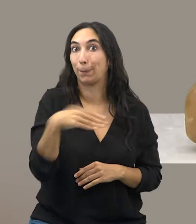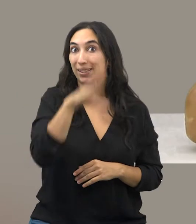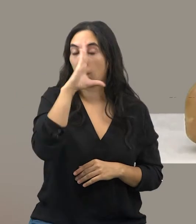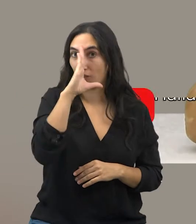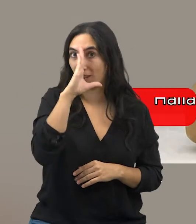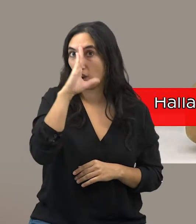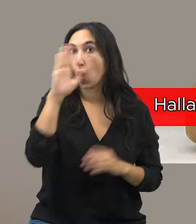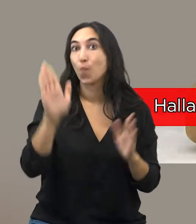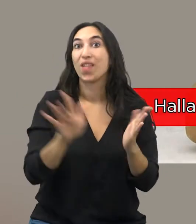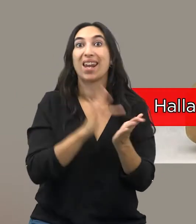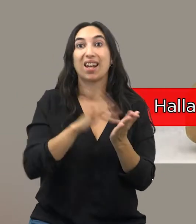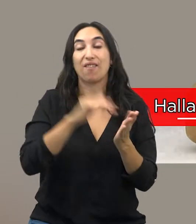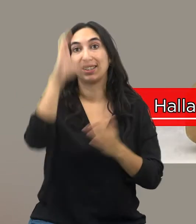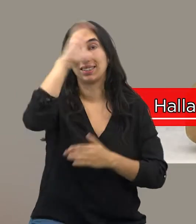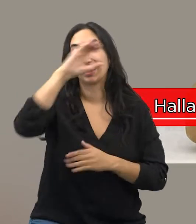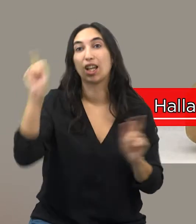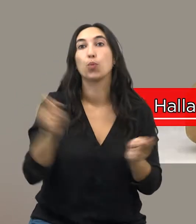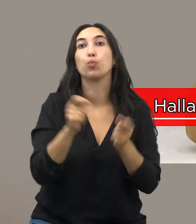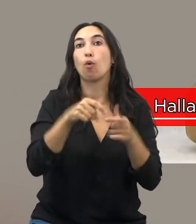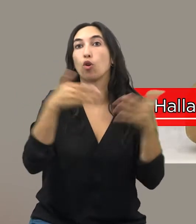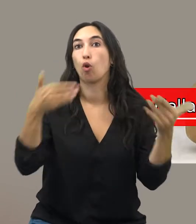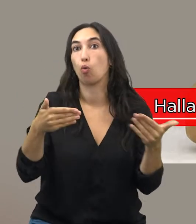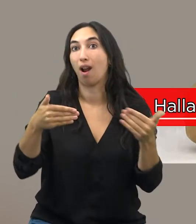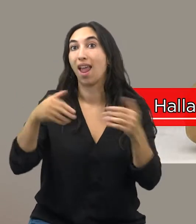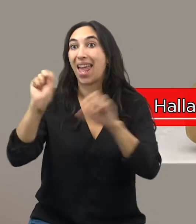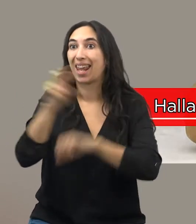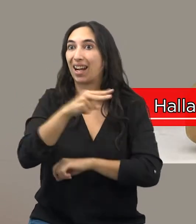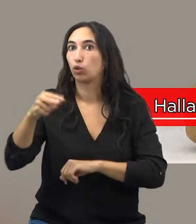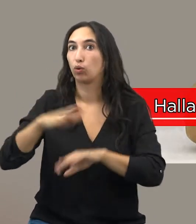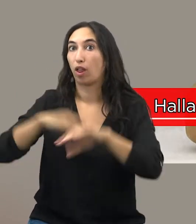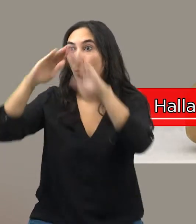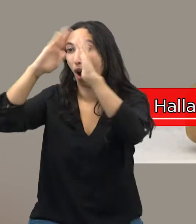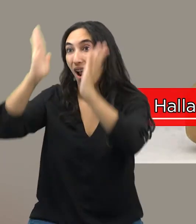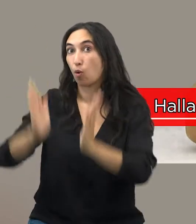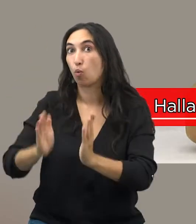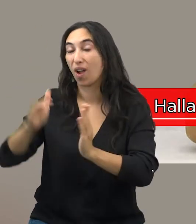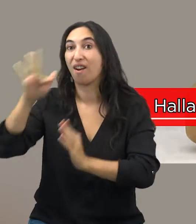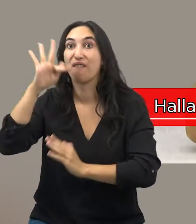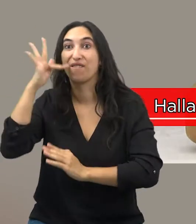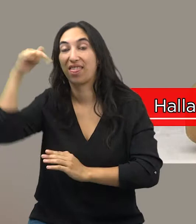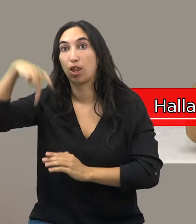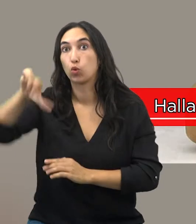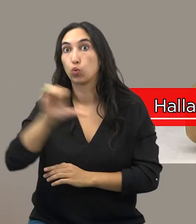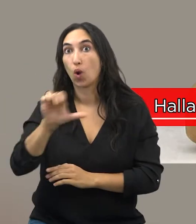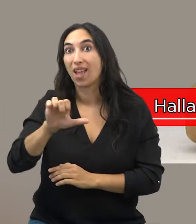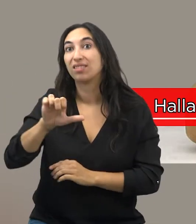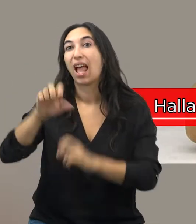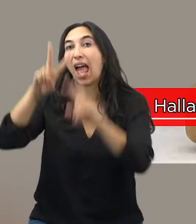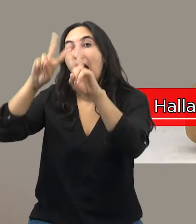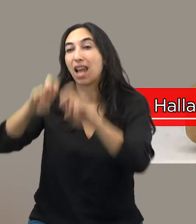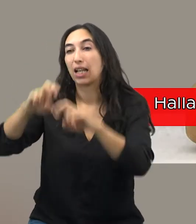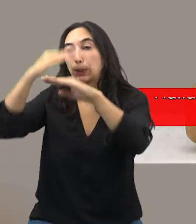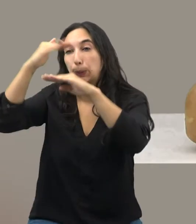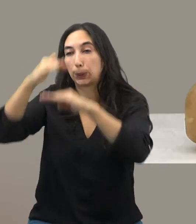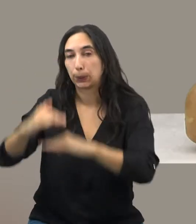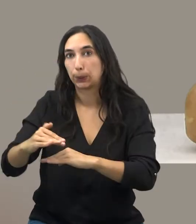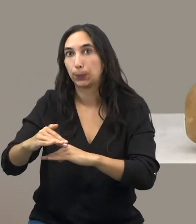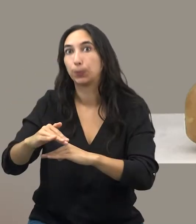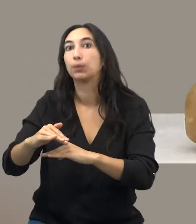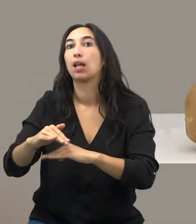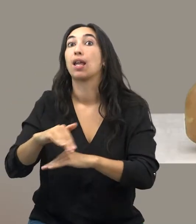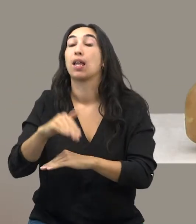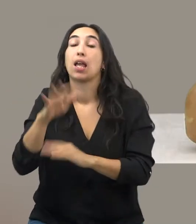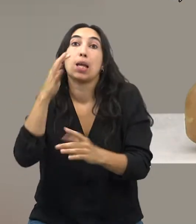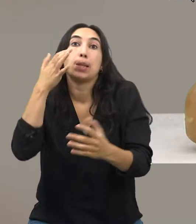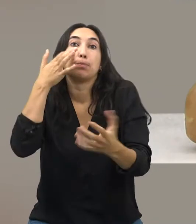el pasado mes de febrero se publicaron en la revista Science los resultados del análisis estratigráfico de la Cuadre Mandrin, a sureste de Francia. En concreto,